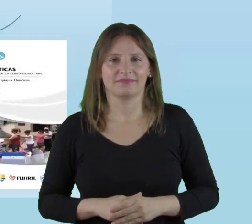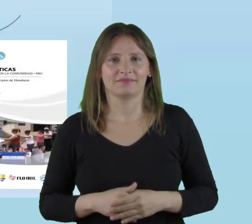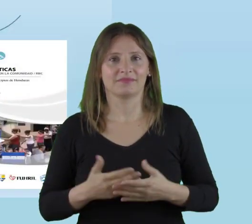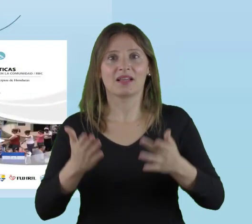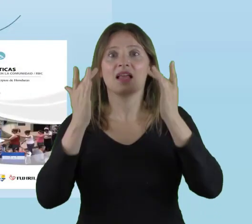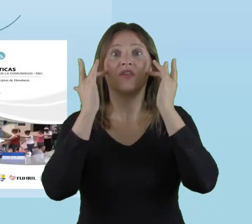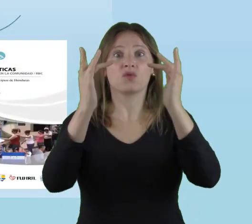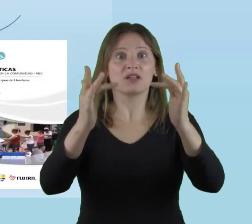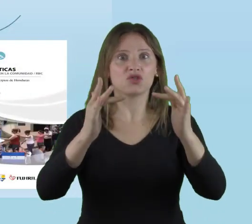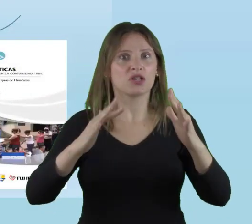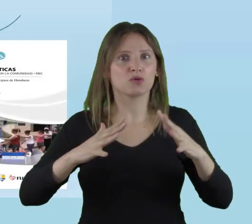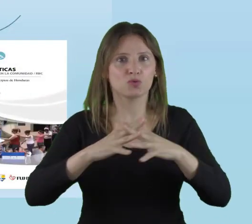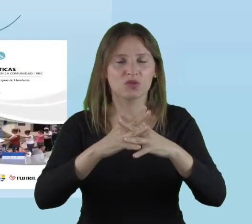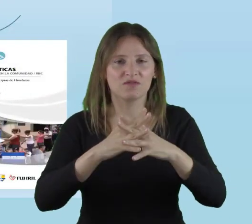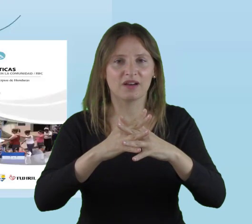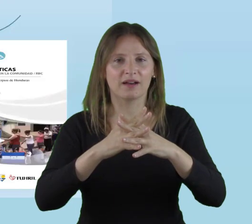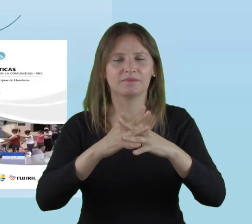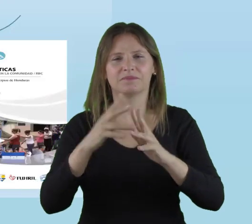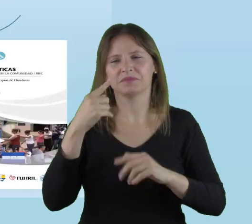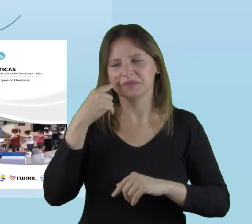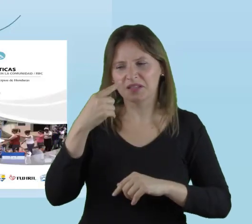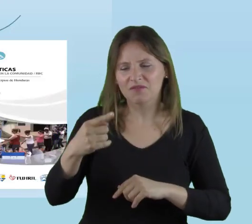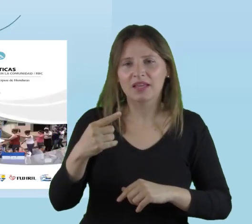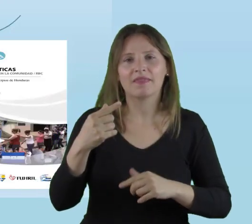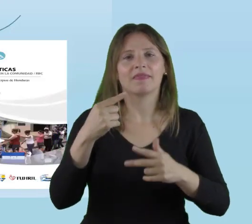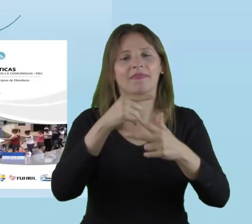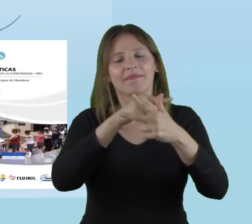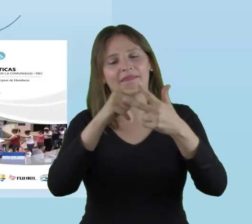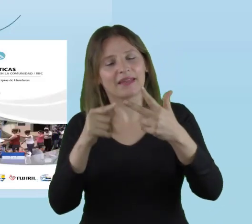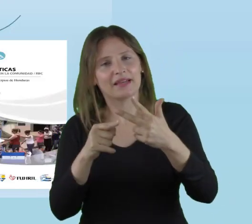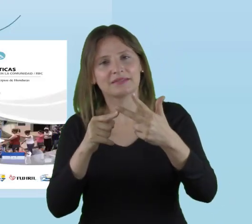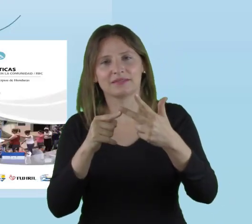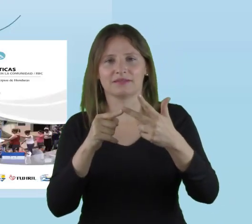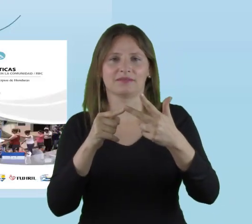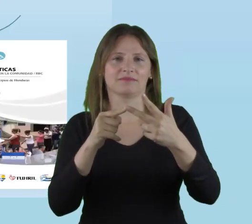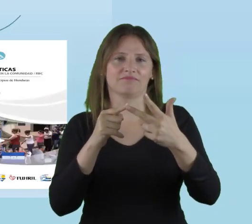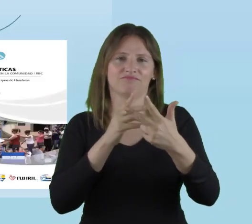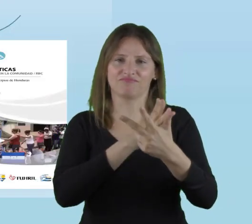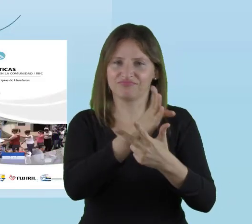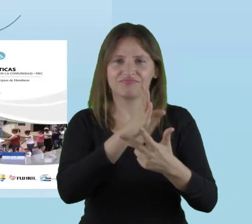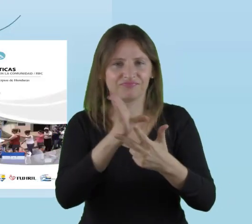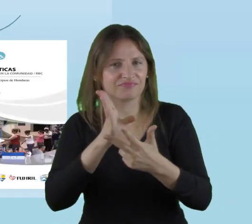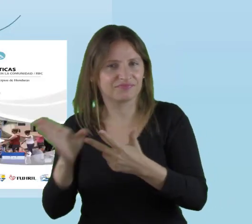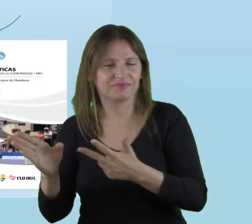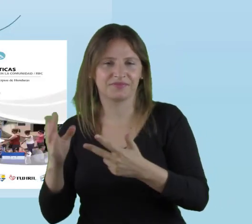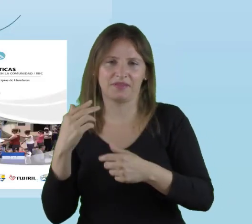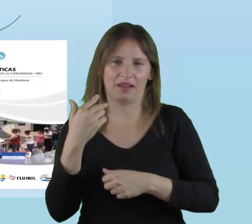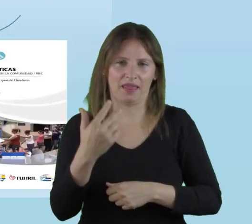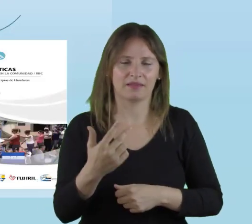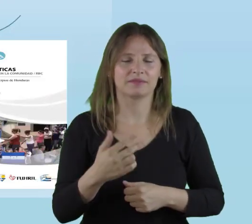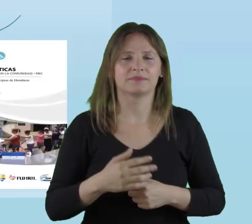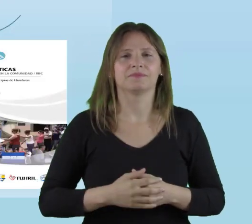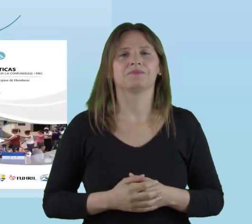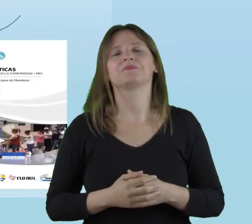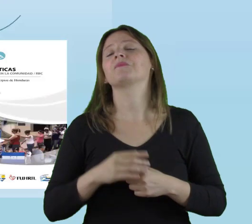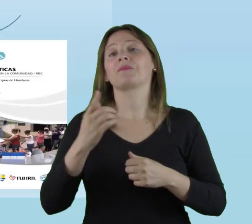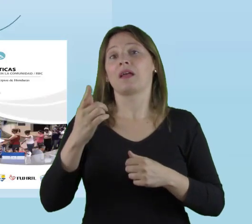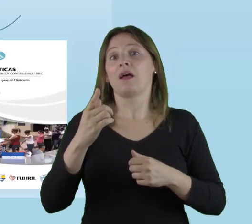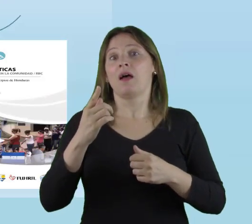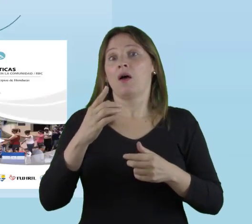En la educación inclusiva se observan tres dimensiones. Tres dimensiones.